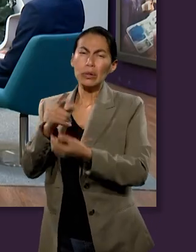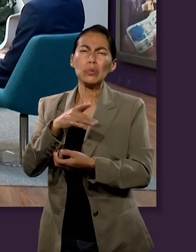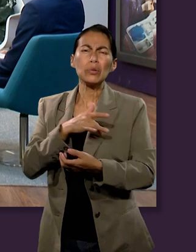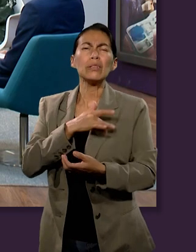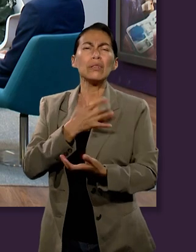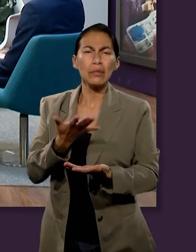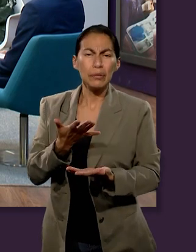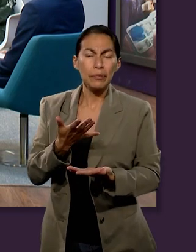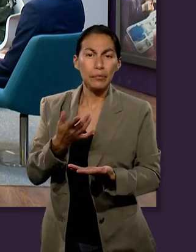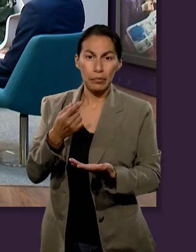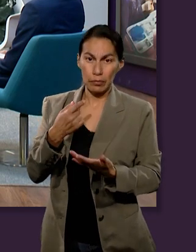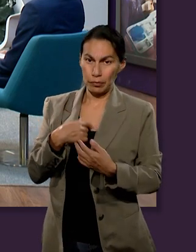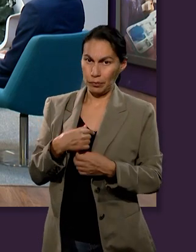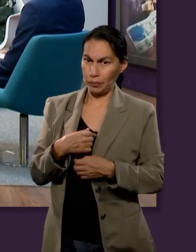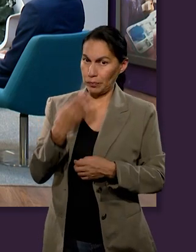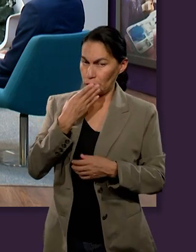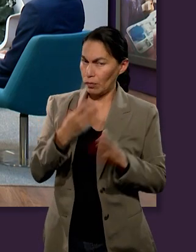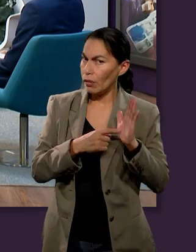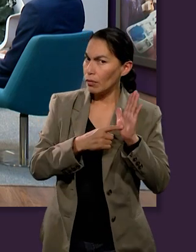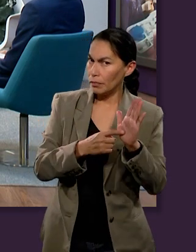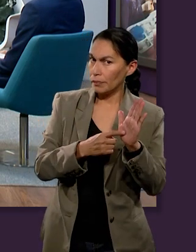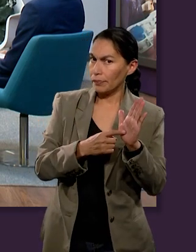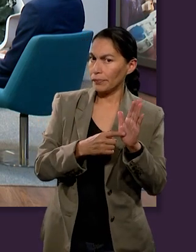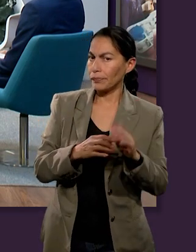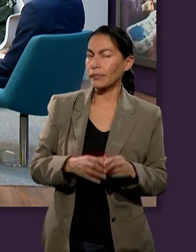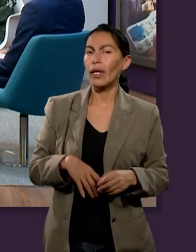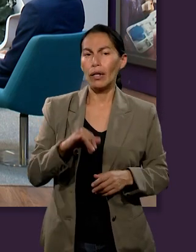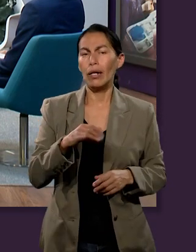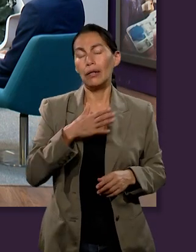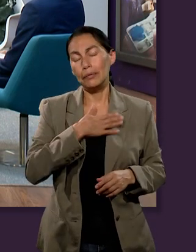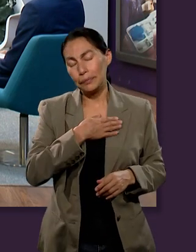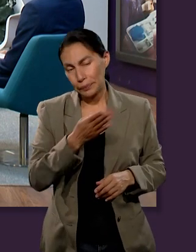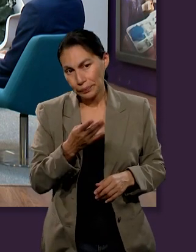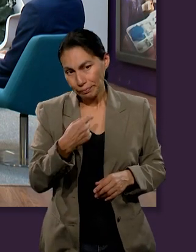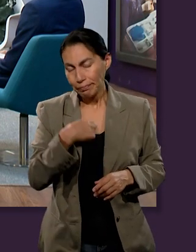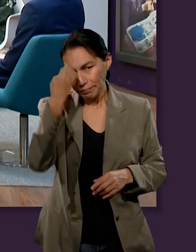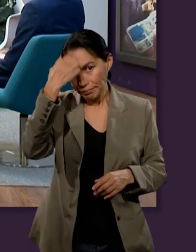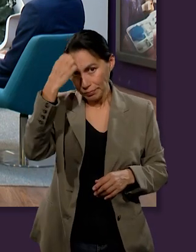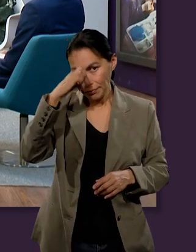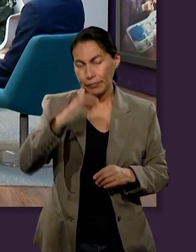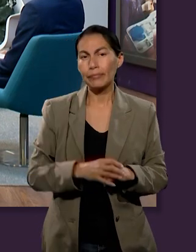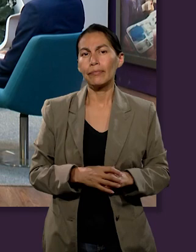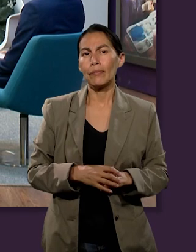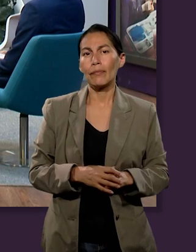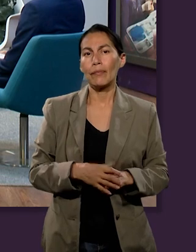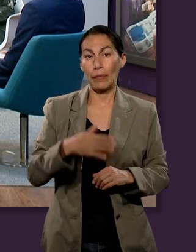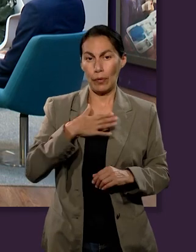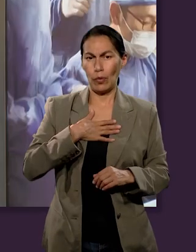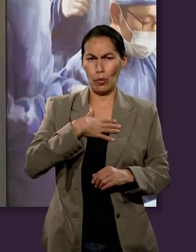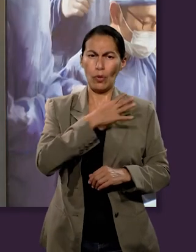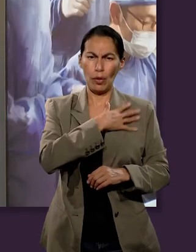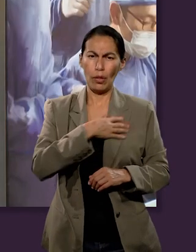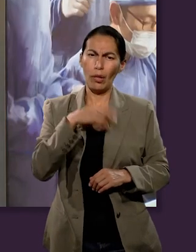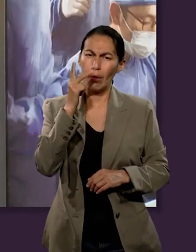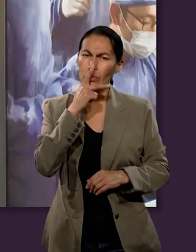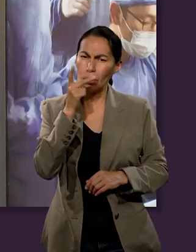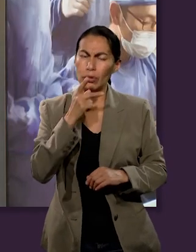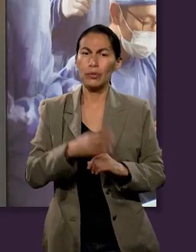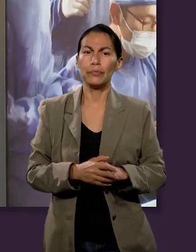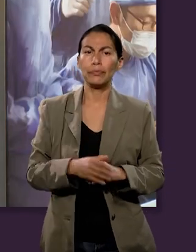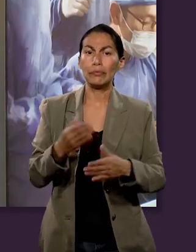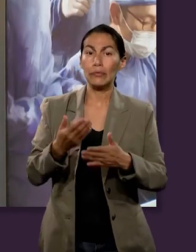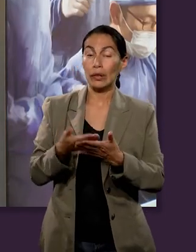en la devolución del diezmo? ¿O qué podemos percibir de acuerdo a lo que dice la escritura también? Sí, bueno, yo tengo una experiencia también.